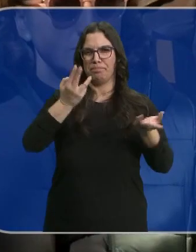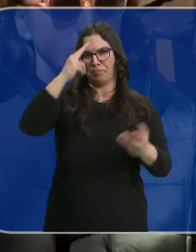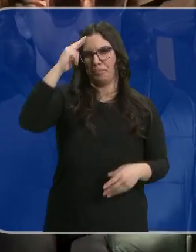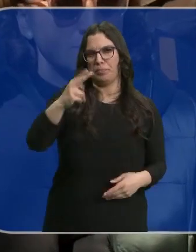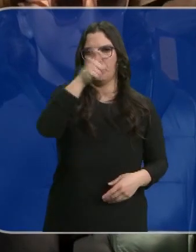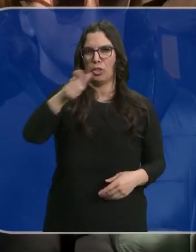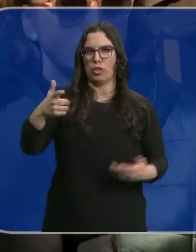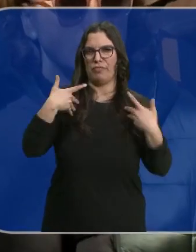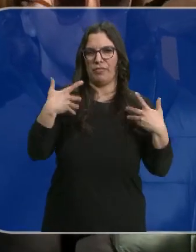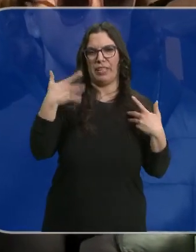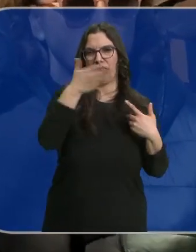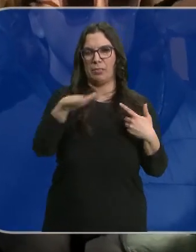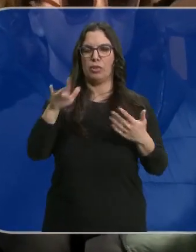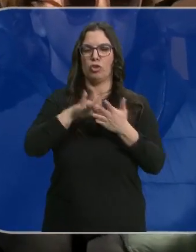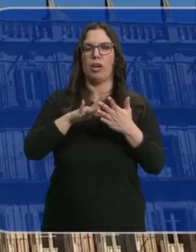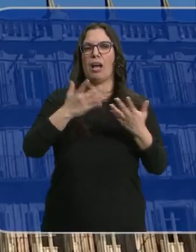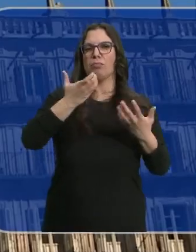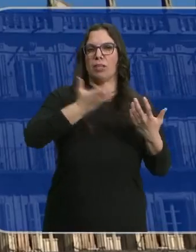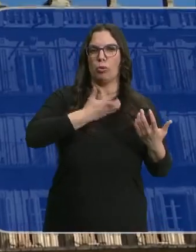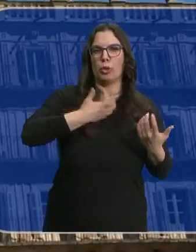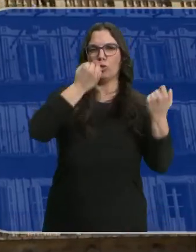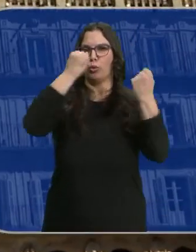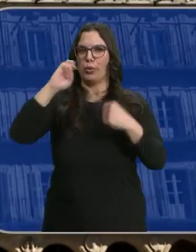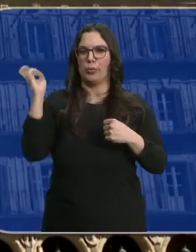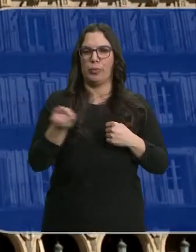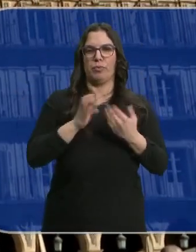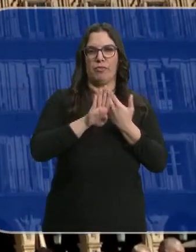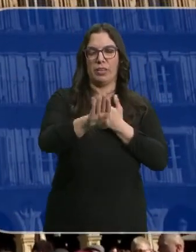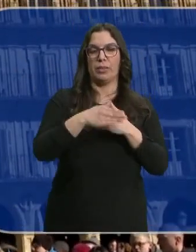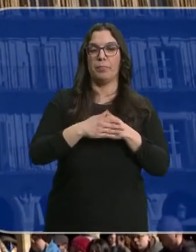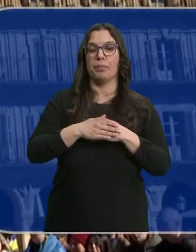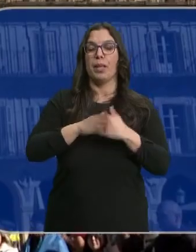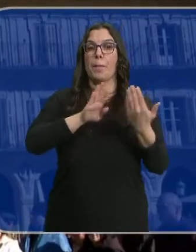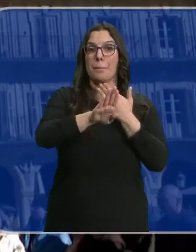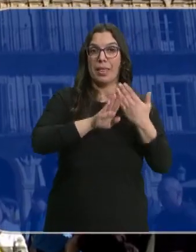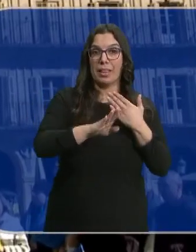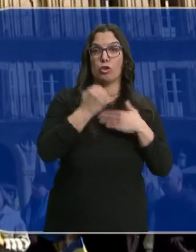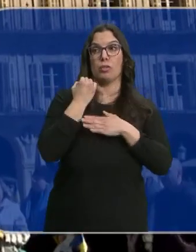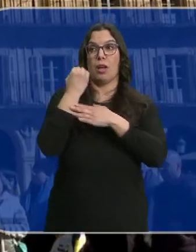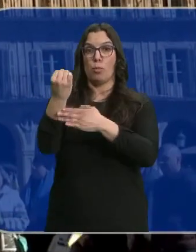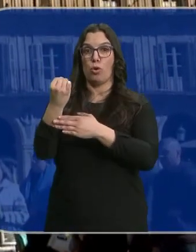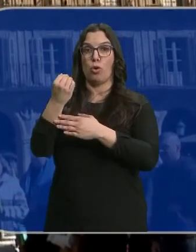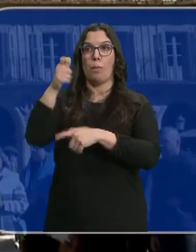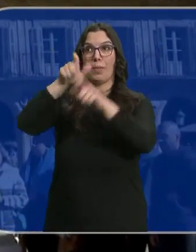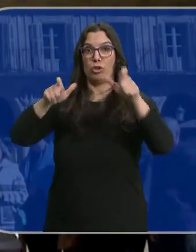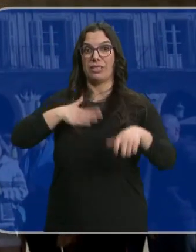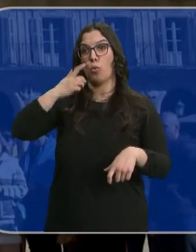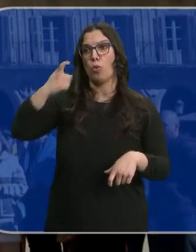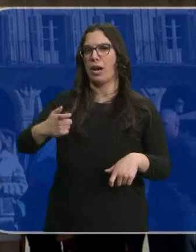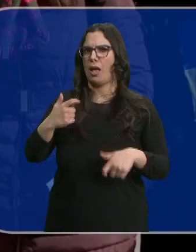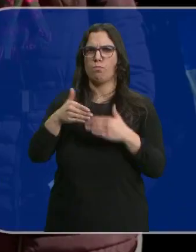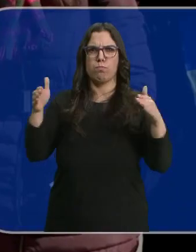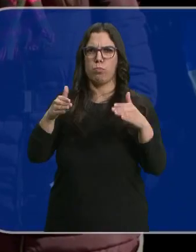víctimas se han hecho frente a los ayuntamientos e instituciones. Desde el primer momento el apoyo de los vecinos al pueblo ucraniano quedó patente.